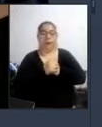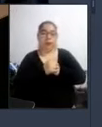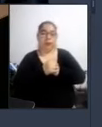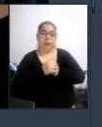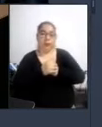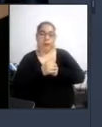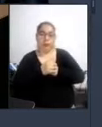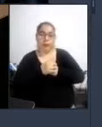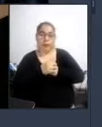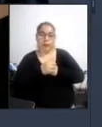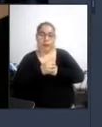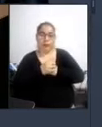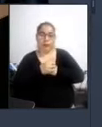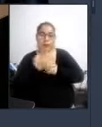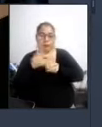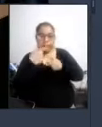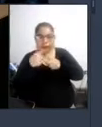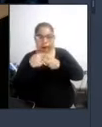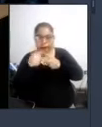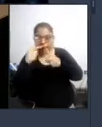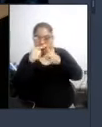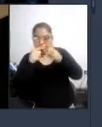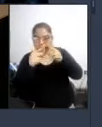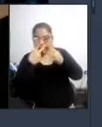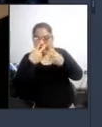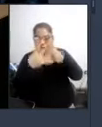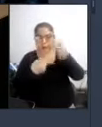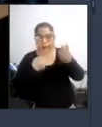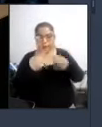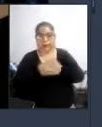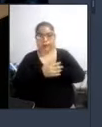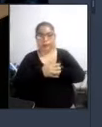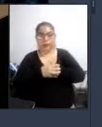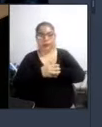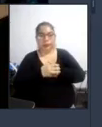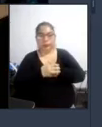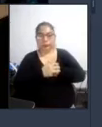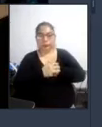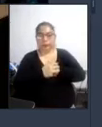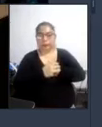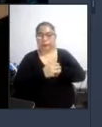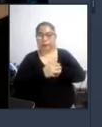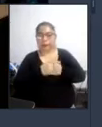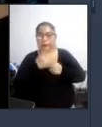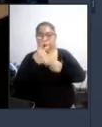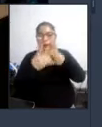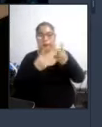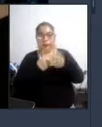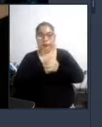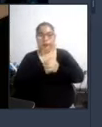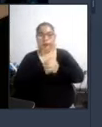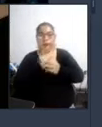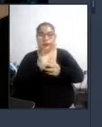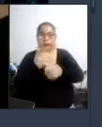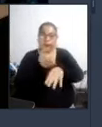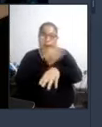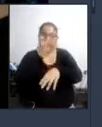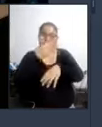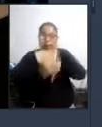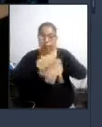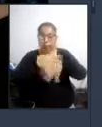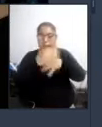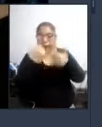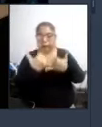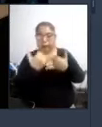desde diferentes puntos de vista han sido incorporados ya desde nuestra gestión desde el 3 de julio hasta la